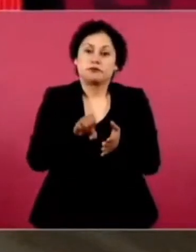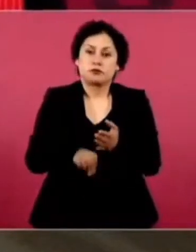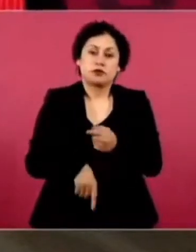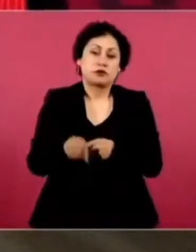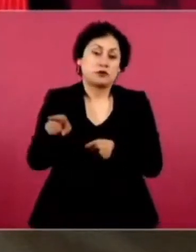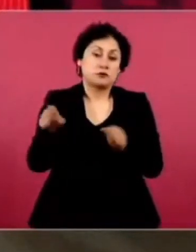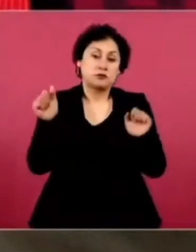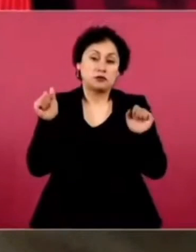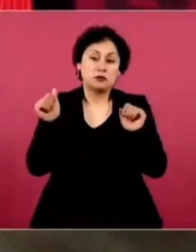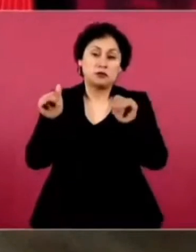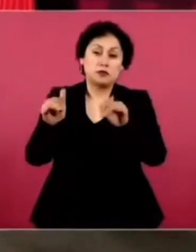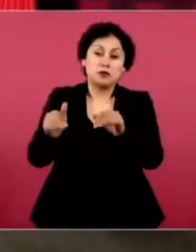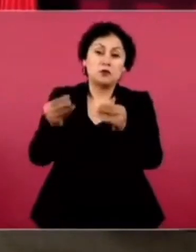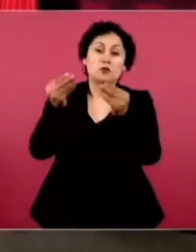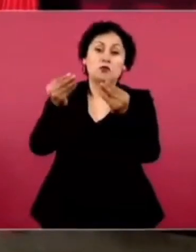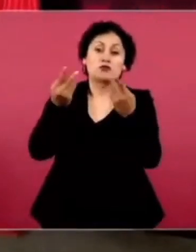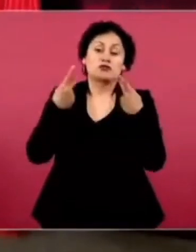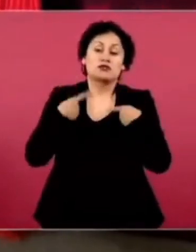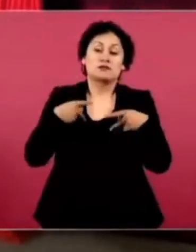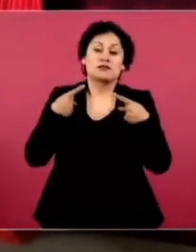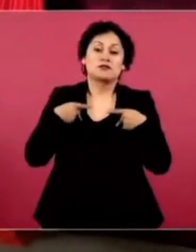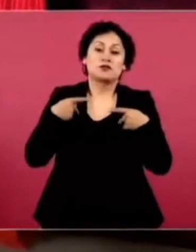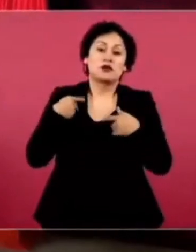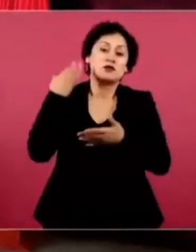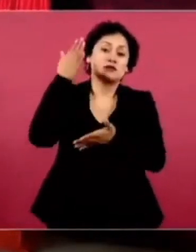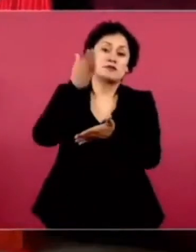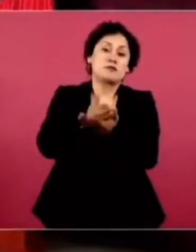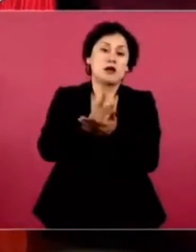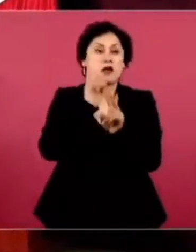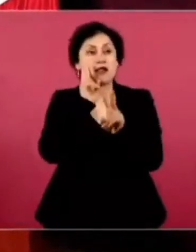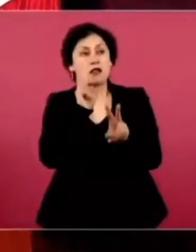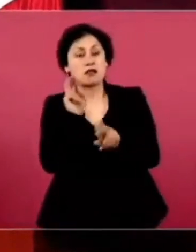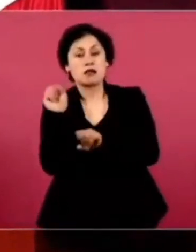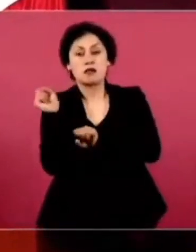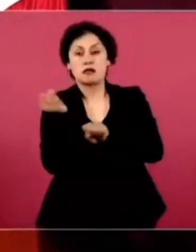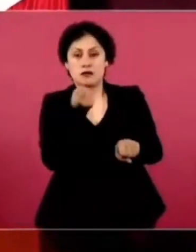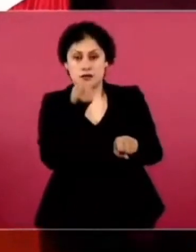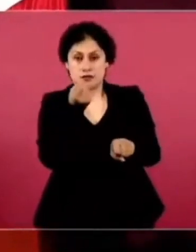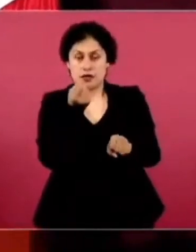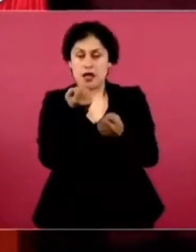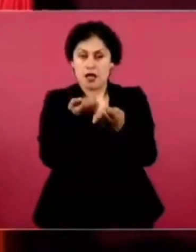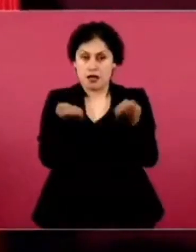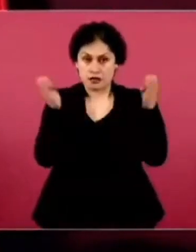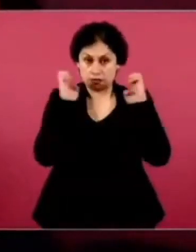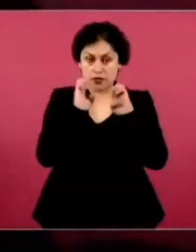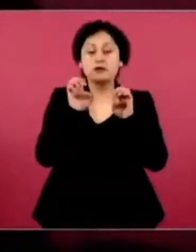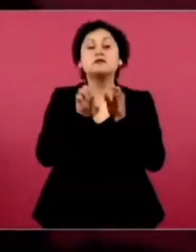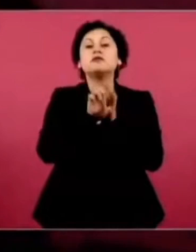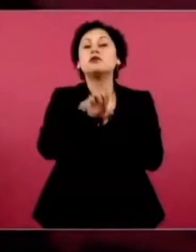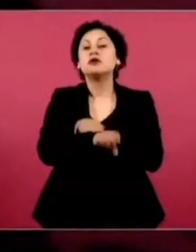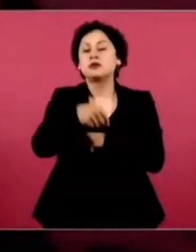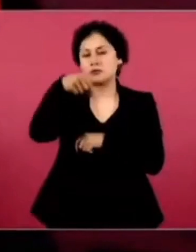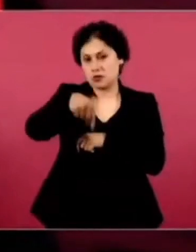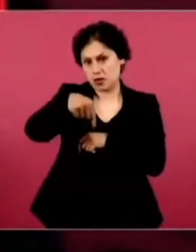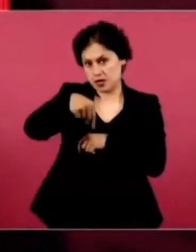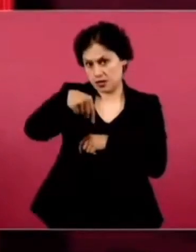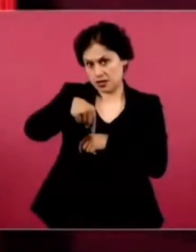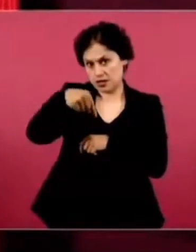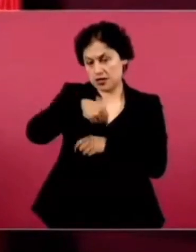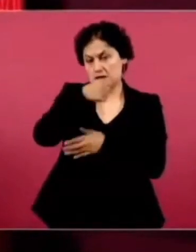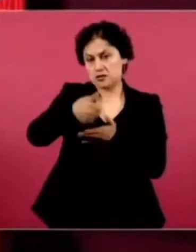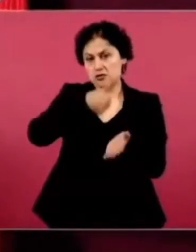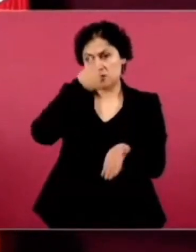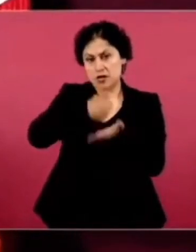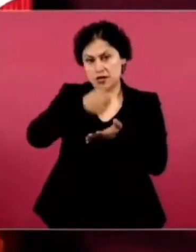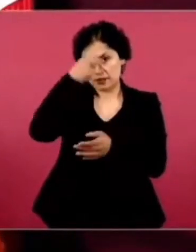gente a los estadios. Aquí, por ejemplo, en la Ciudad